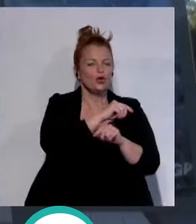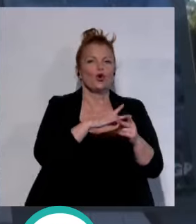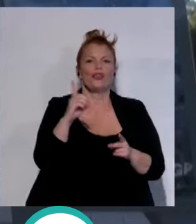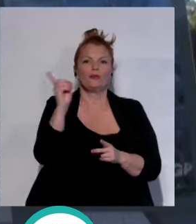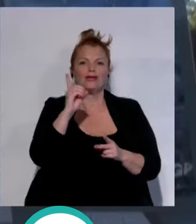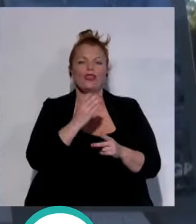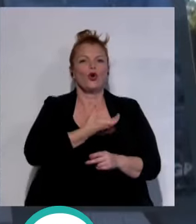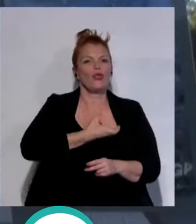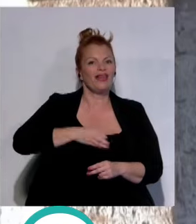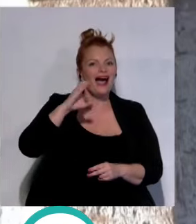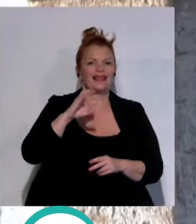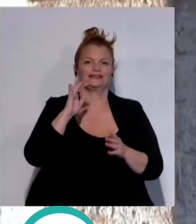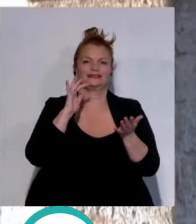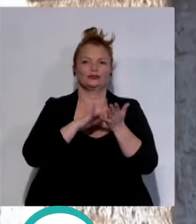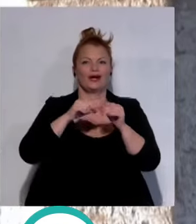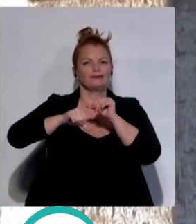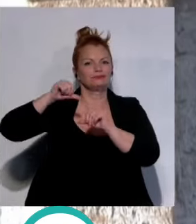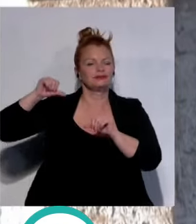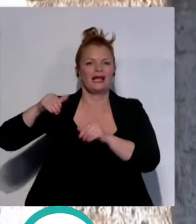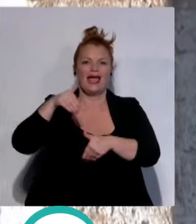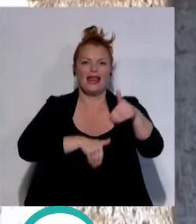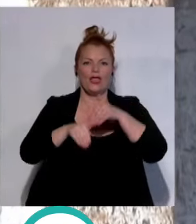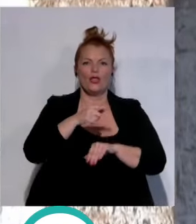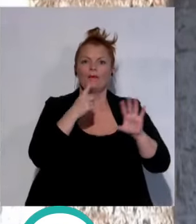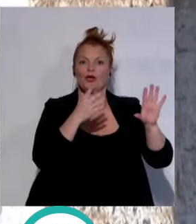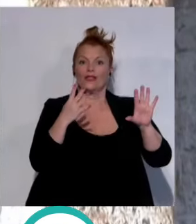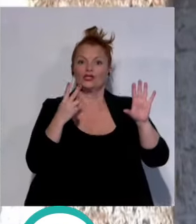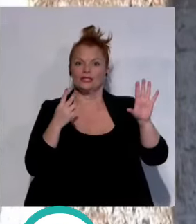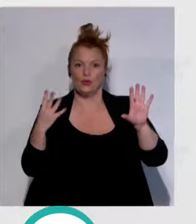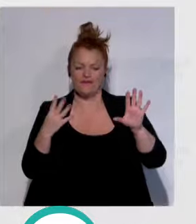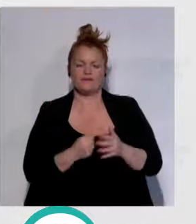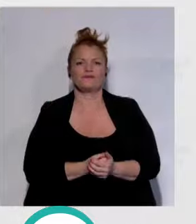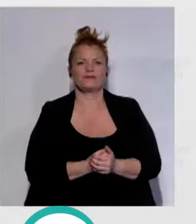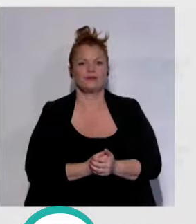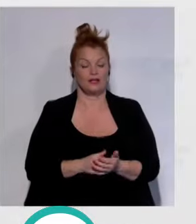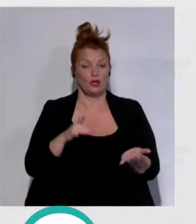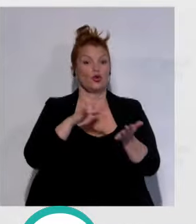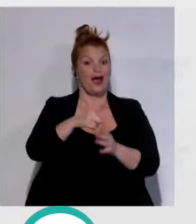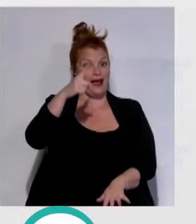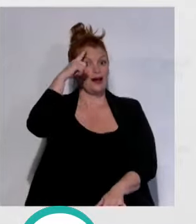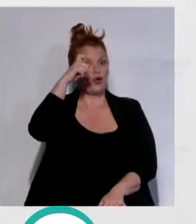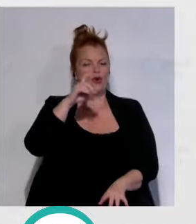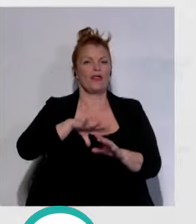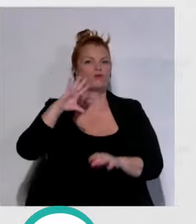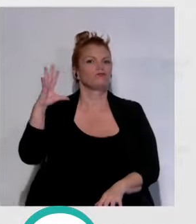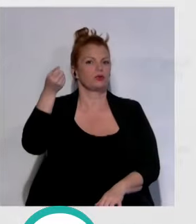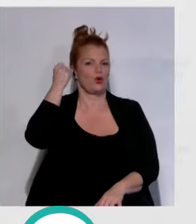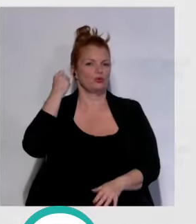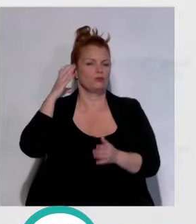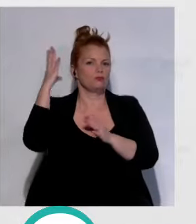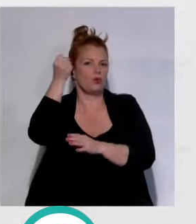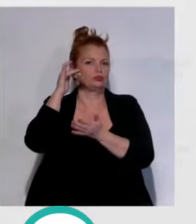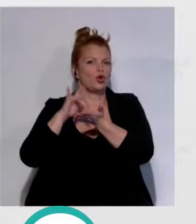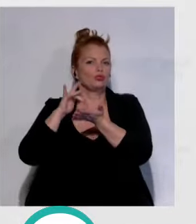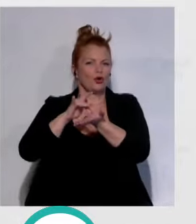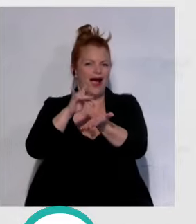concejales que participaron en las elecciones de 1979. Nos toca recordar las conquistas conseguidas y